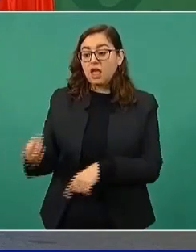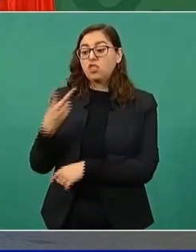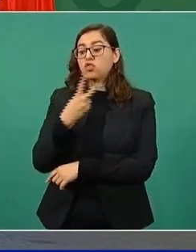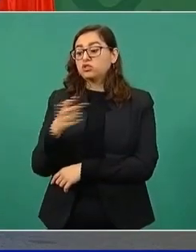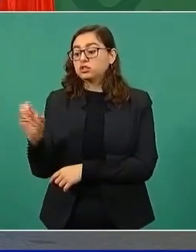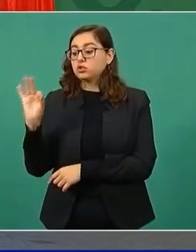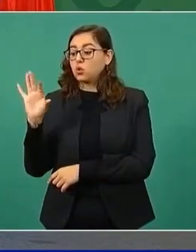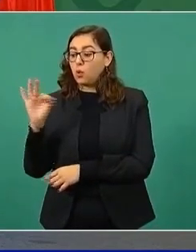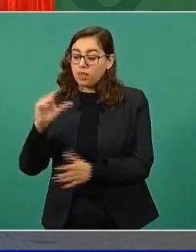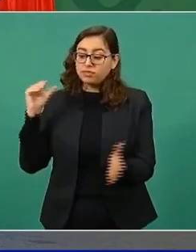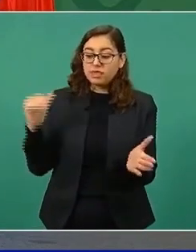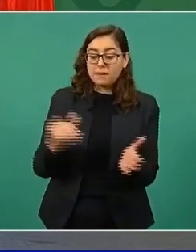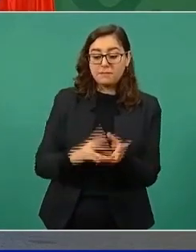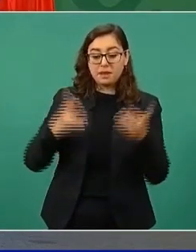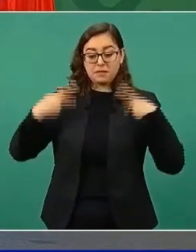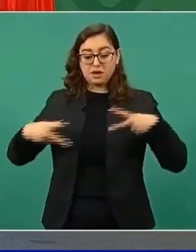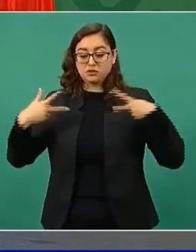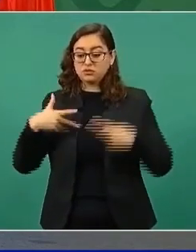mil campesinos.